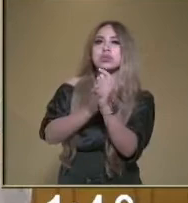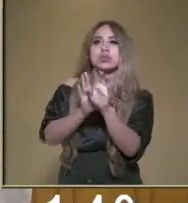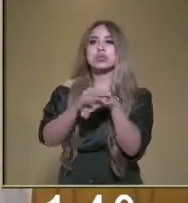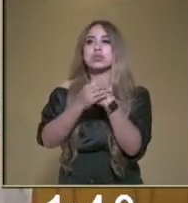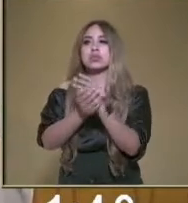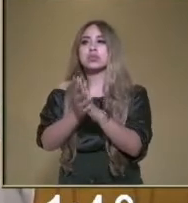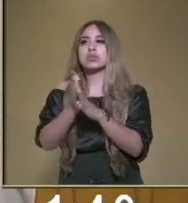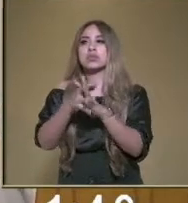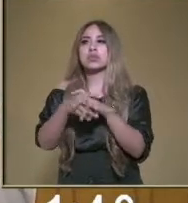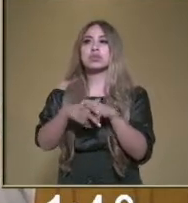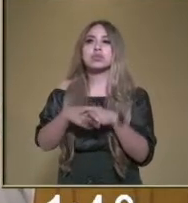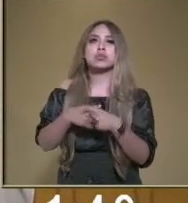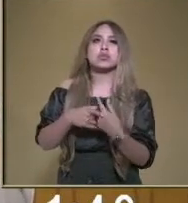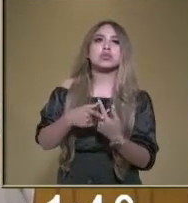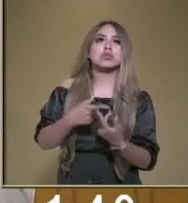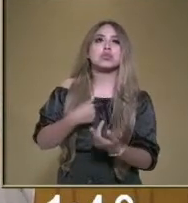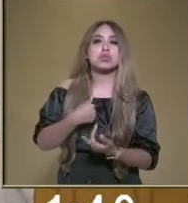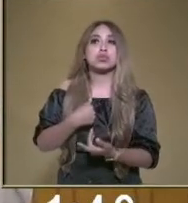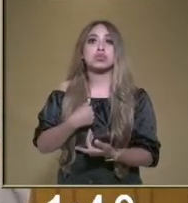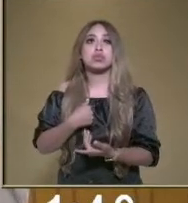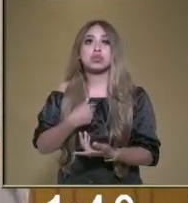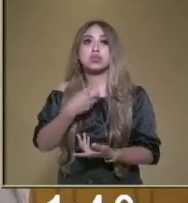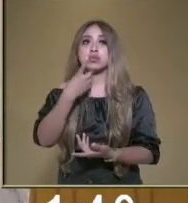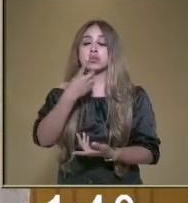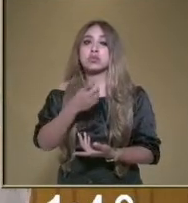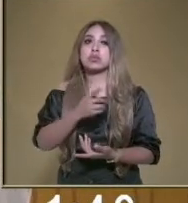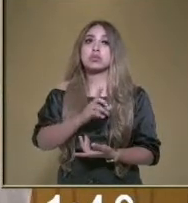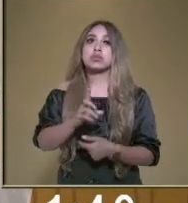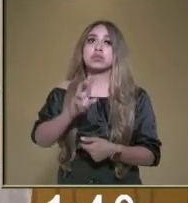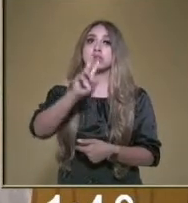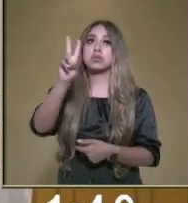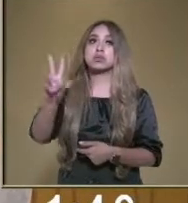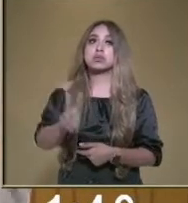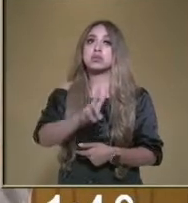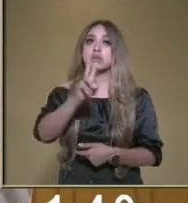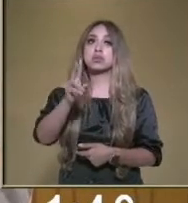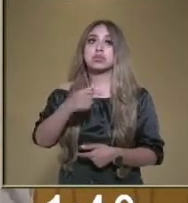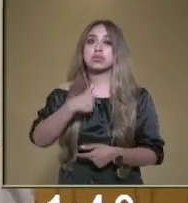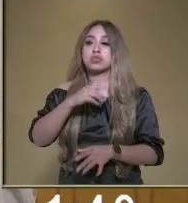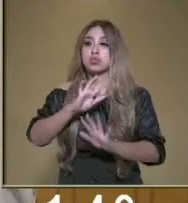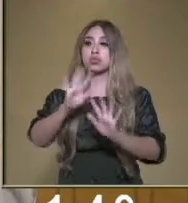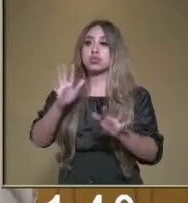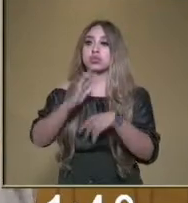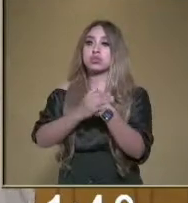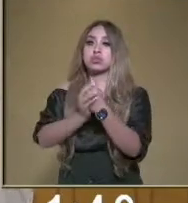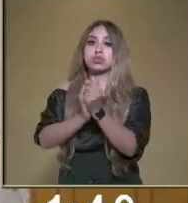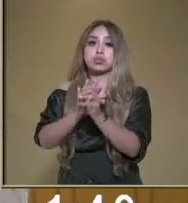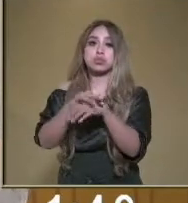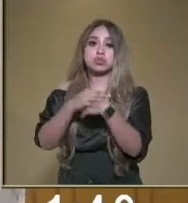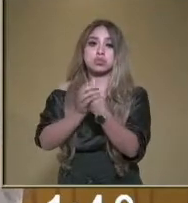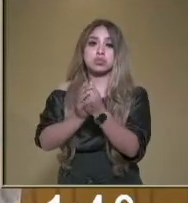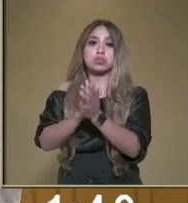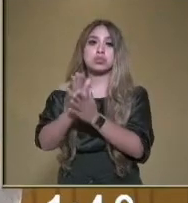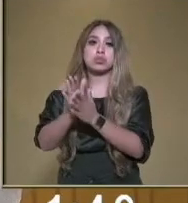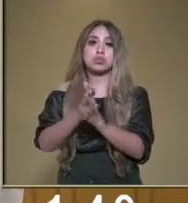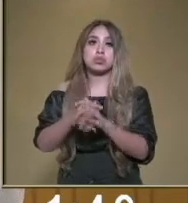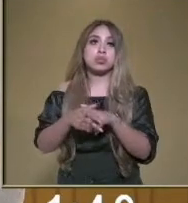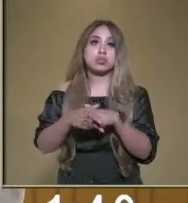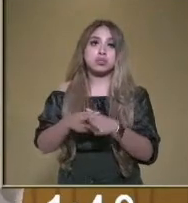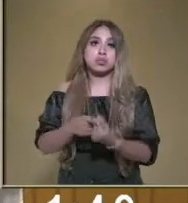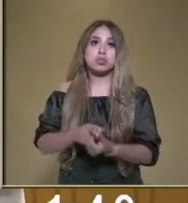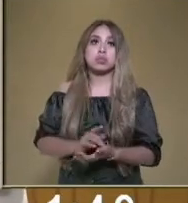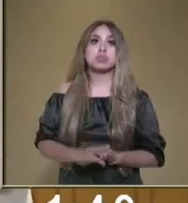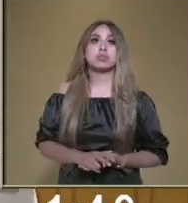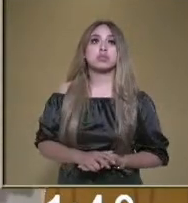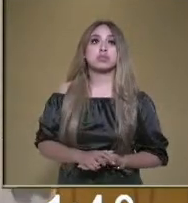yo voy a poner en el día viernes que yo ya me lavé las manos durante el día. Y que ahorita terminando